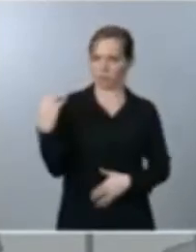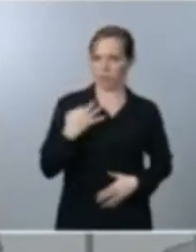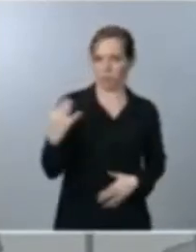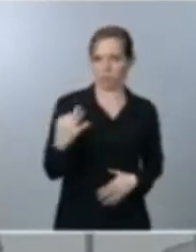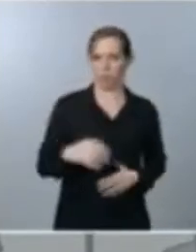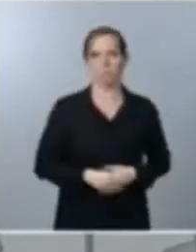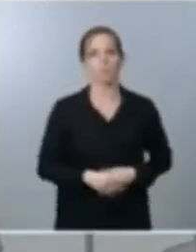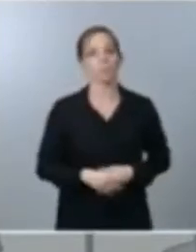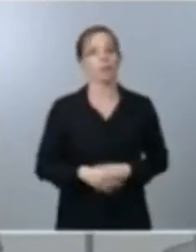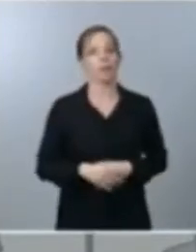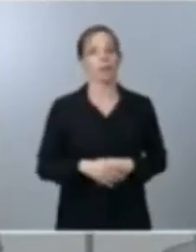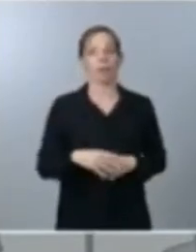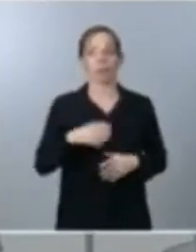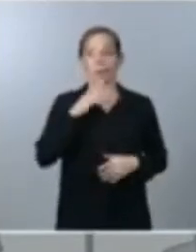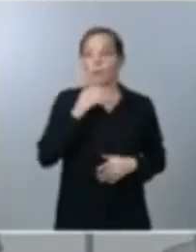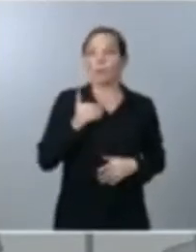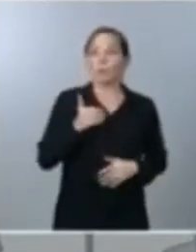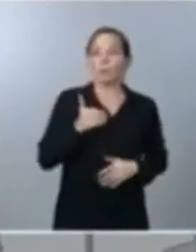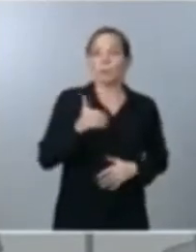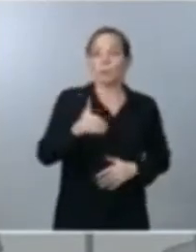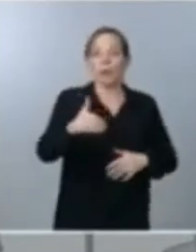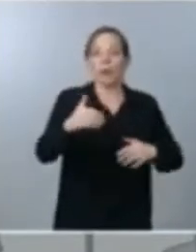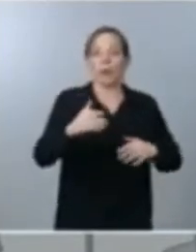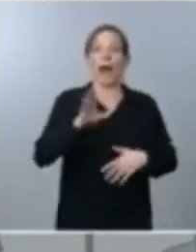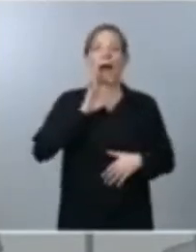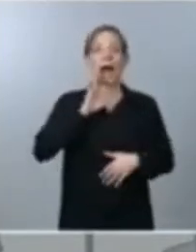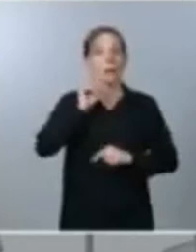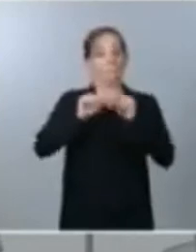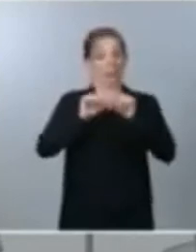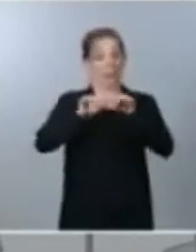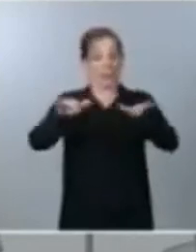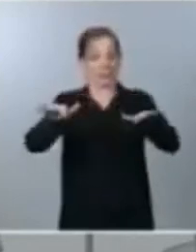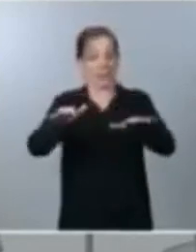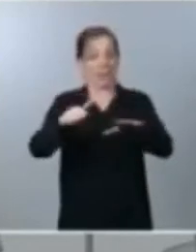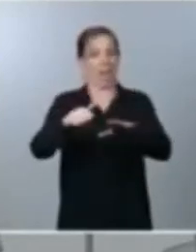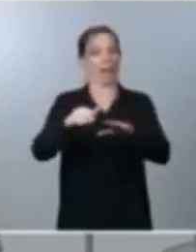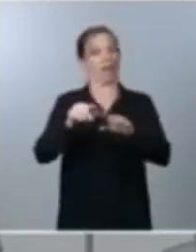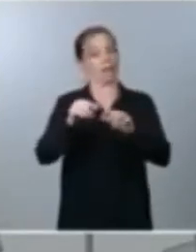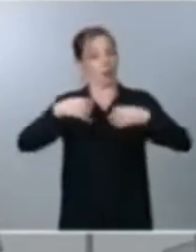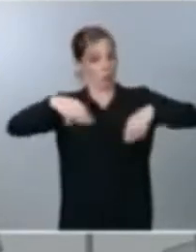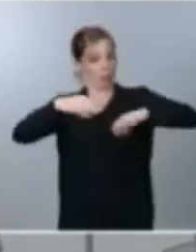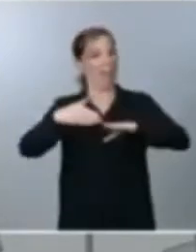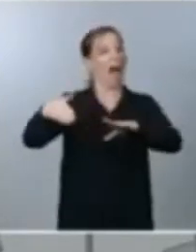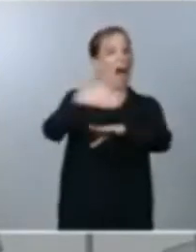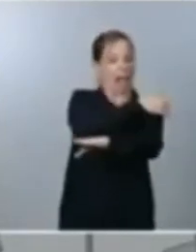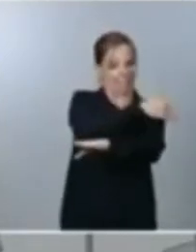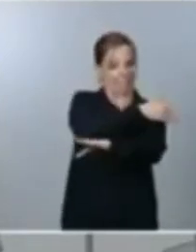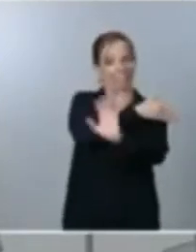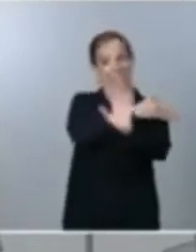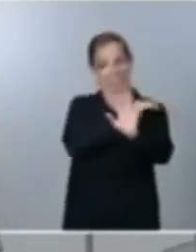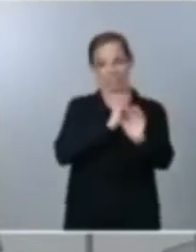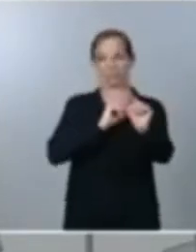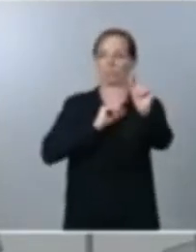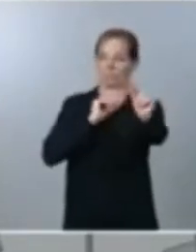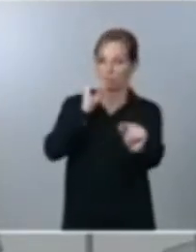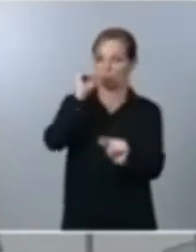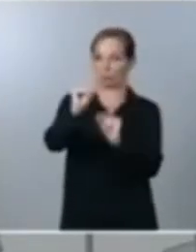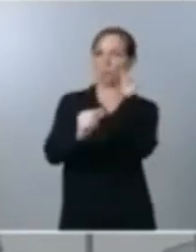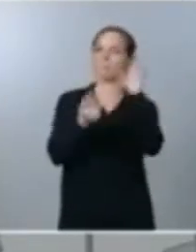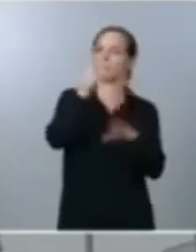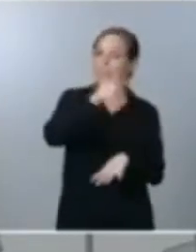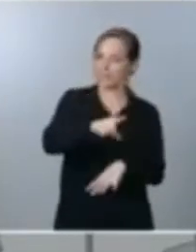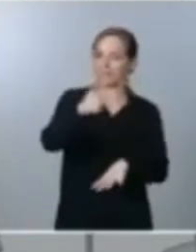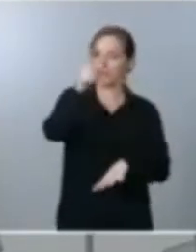normalidad previa a la pandemia pues vamos a tener que ir lográndola paso a paso mes a mes pero creo que es muy